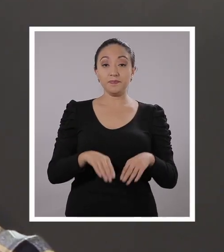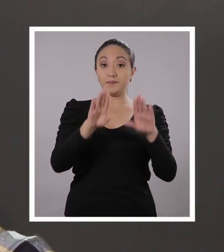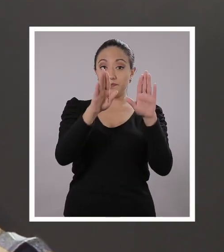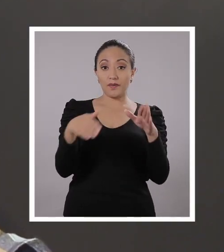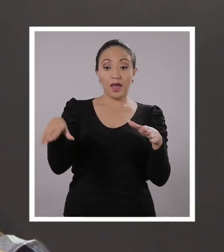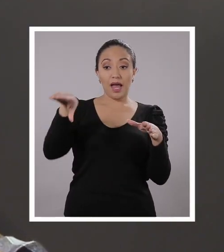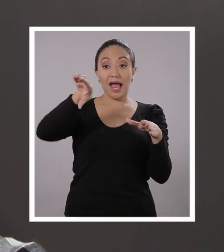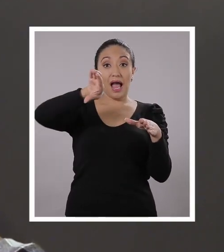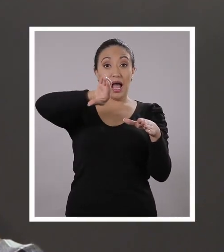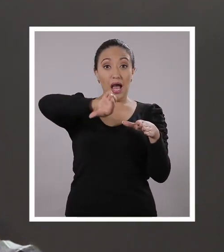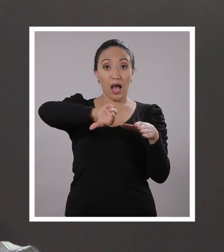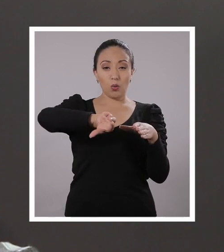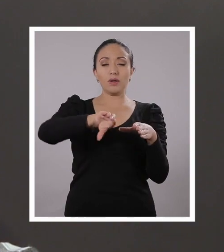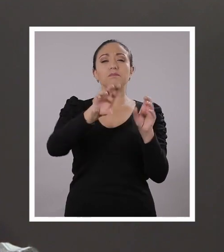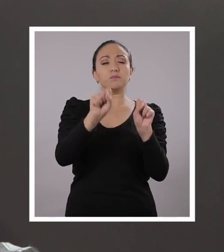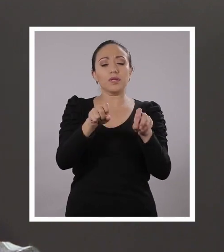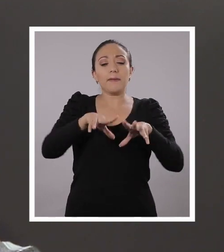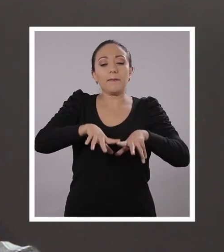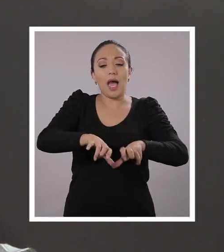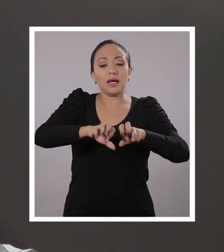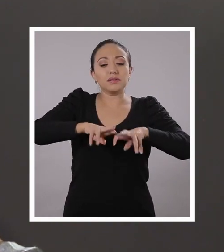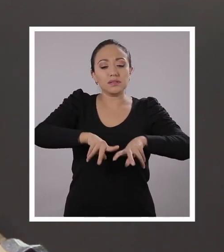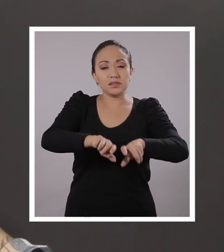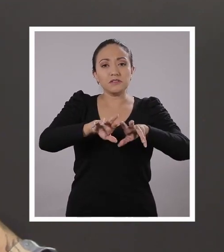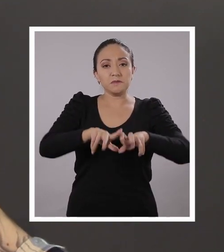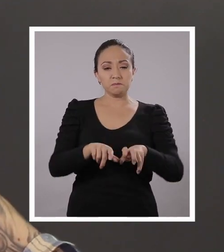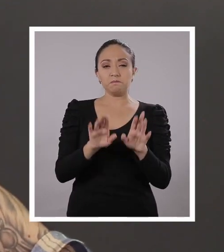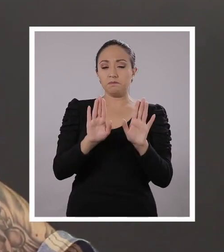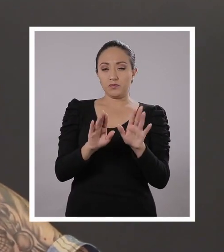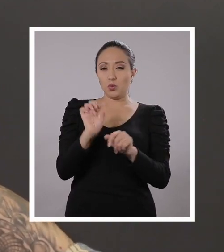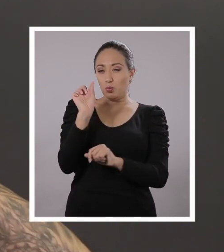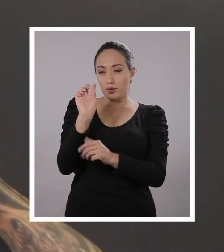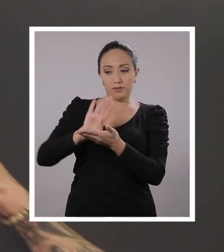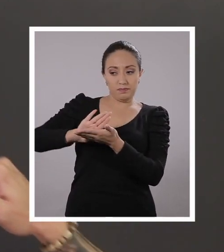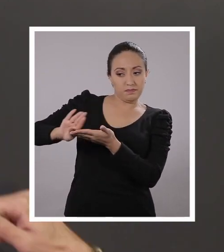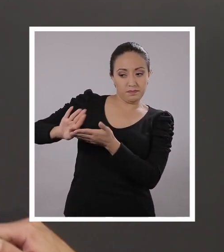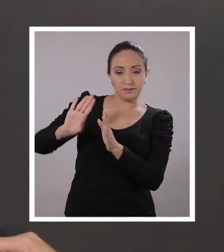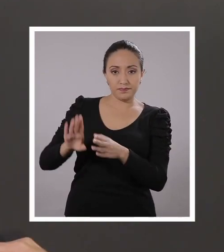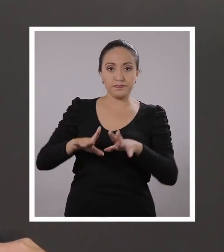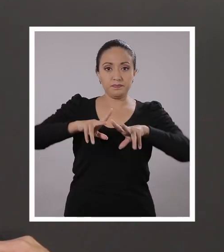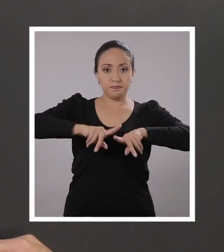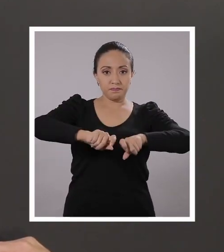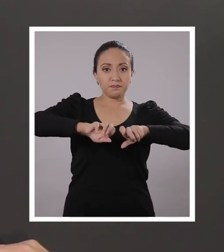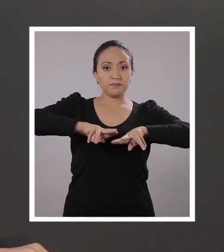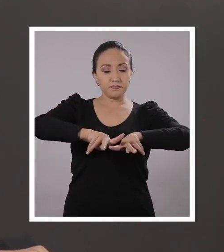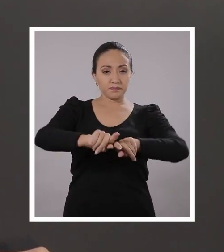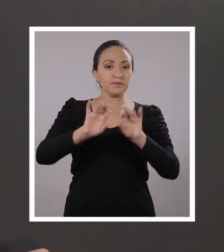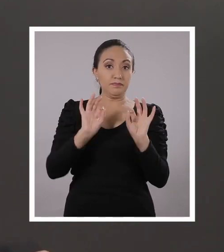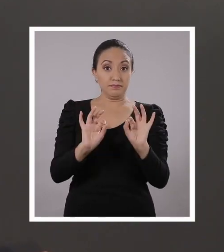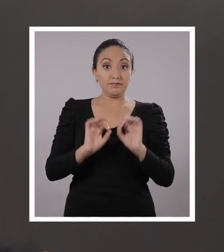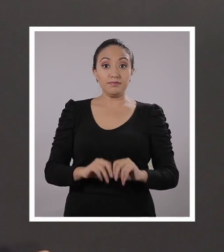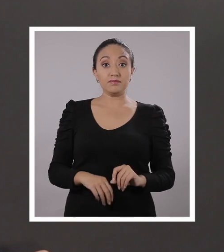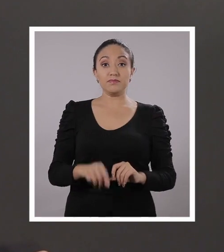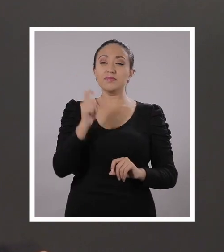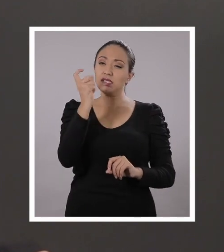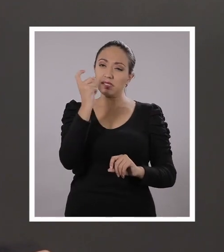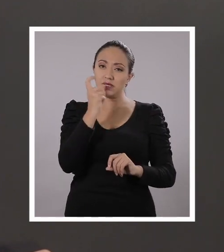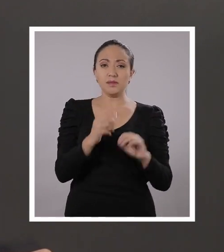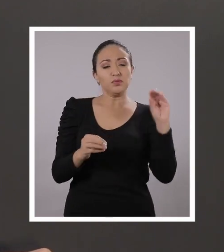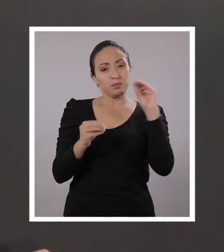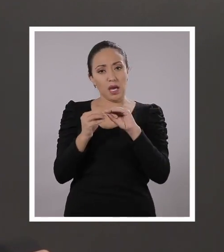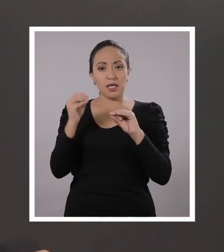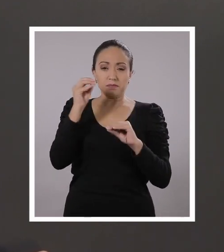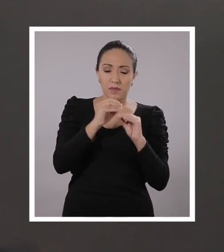El agua que nos permita crear una masa que quede compacta, ¿de acuerdo? Vamos a dejarlo por lo pronto ahí, Santi. Si necesitamos más, la vamos